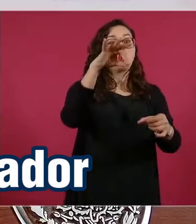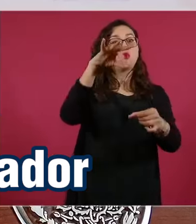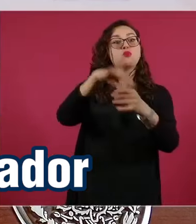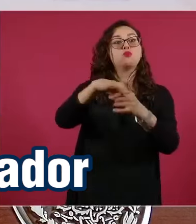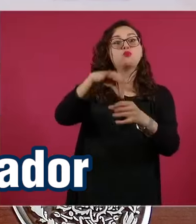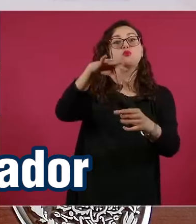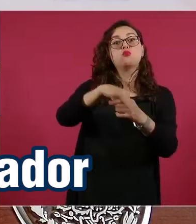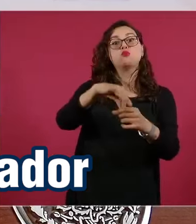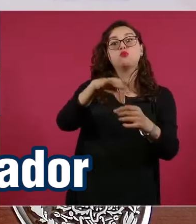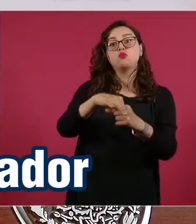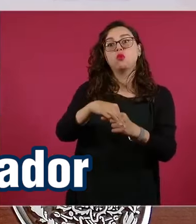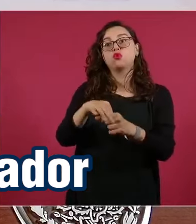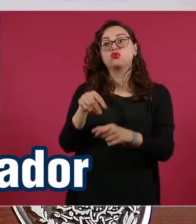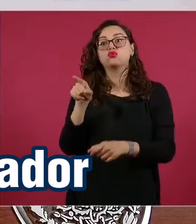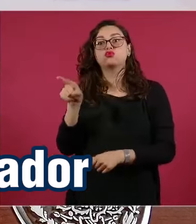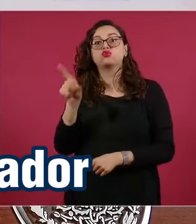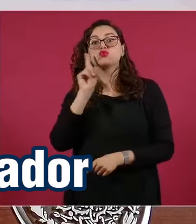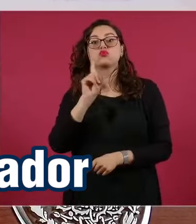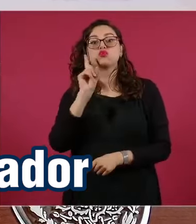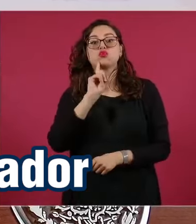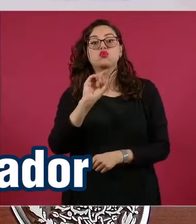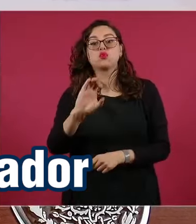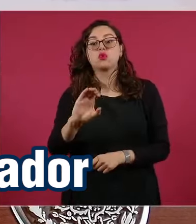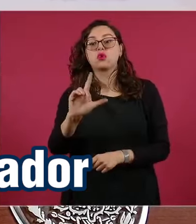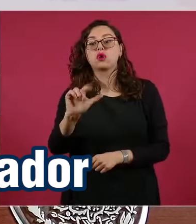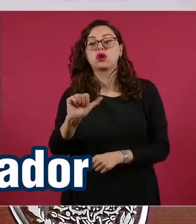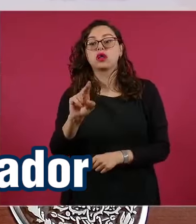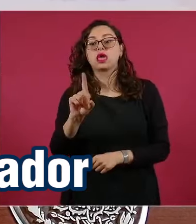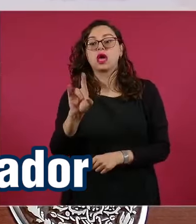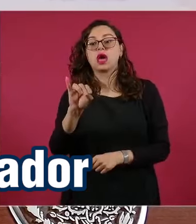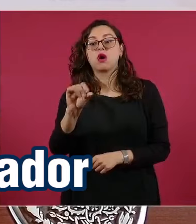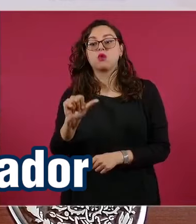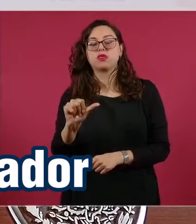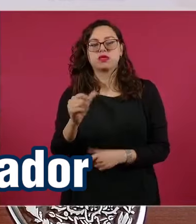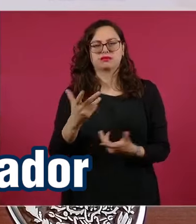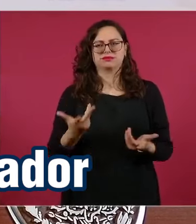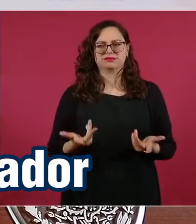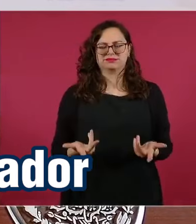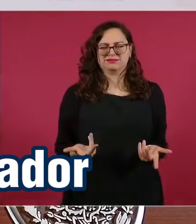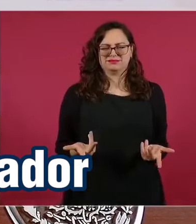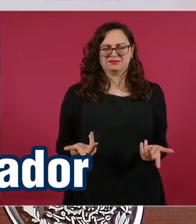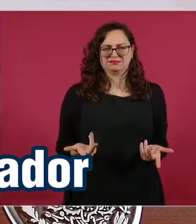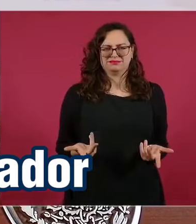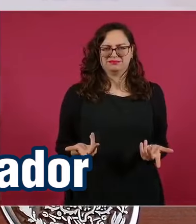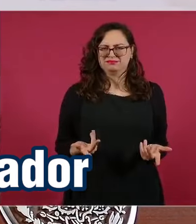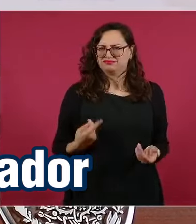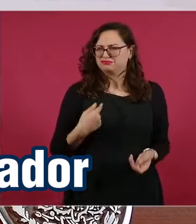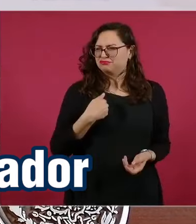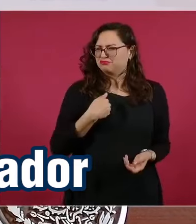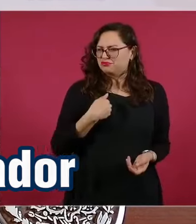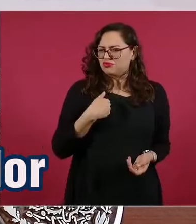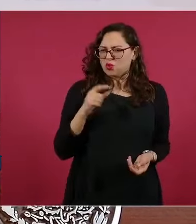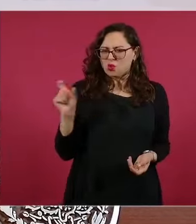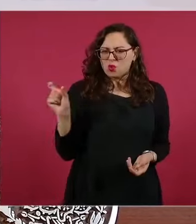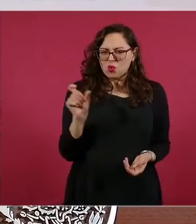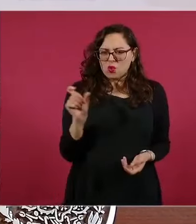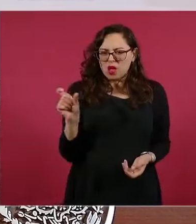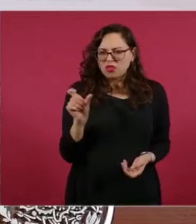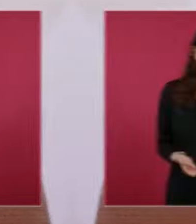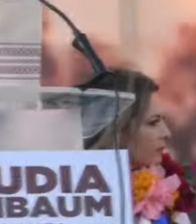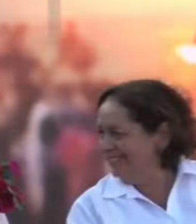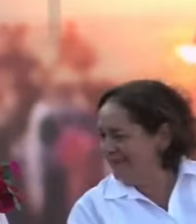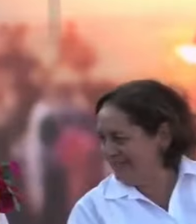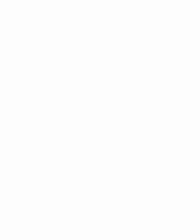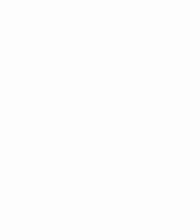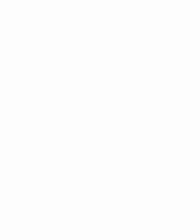presidente electa. ¿Dónde están las pruebas?